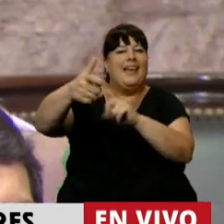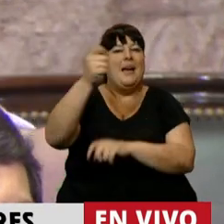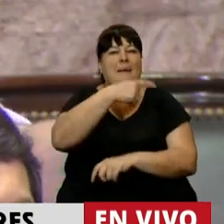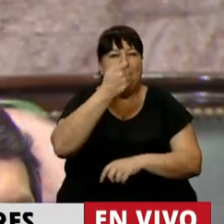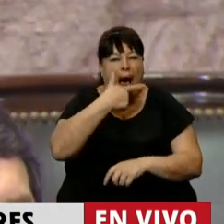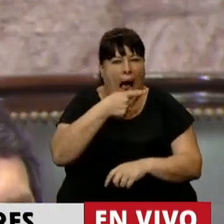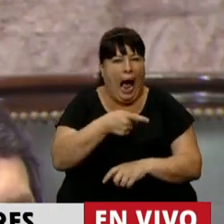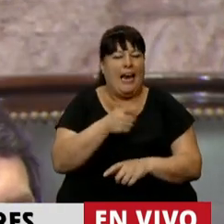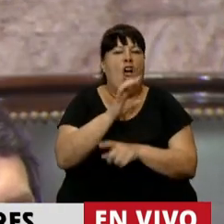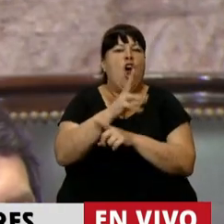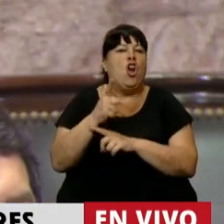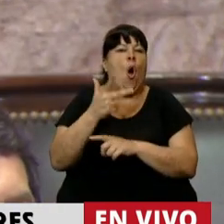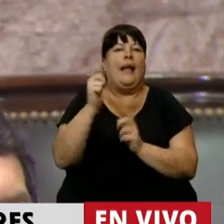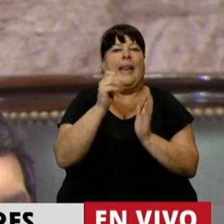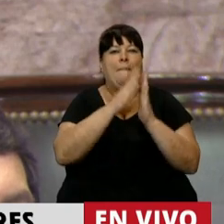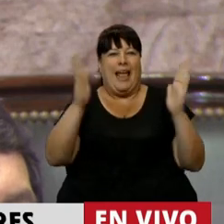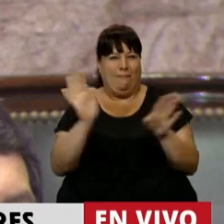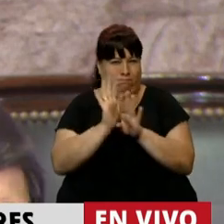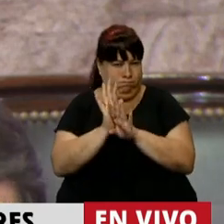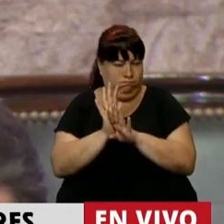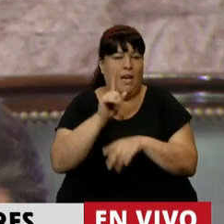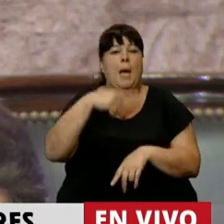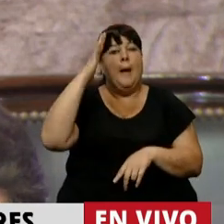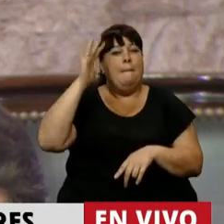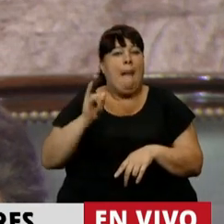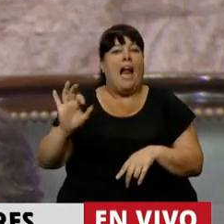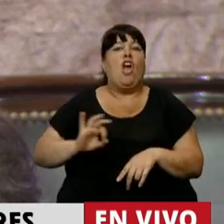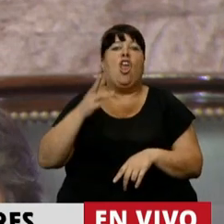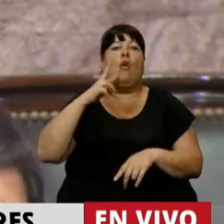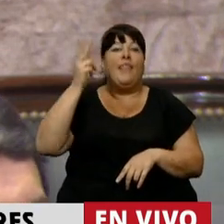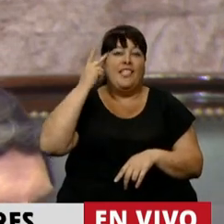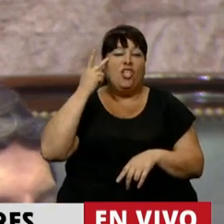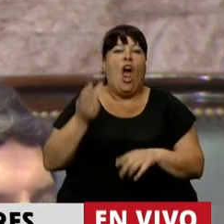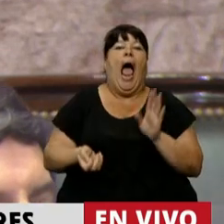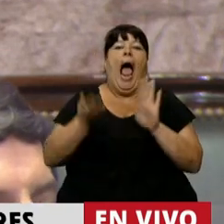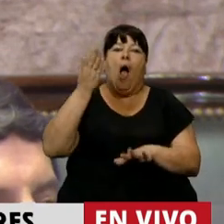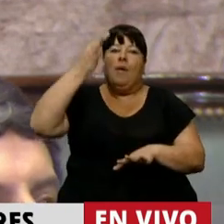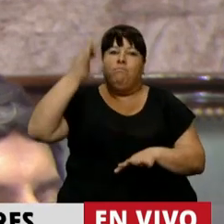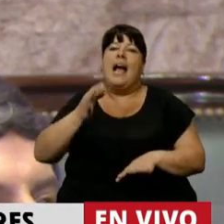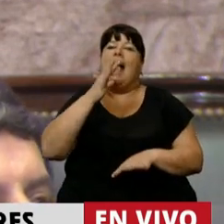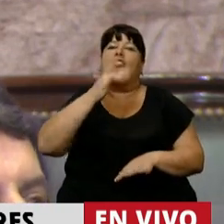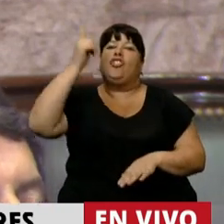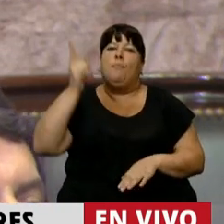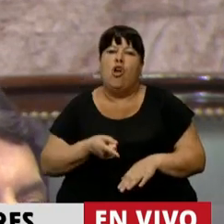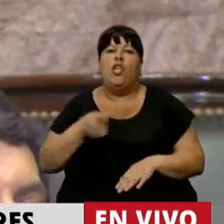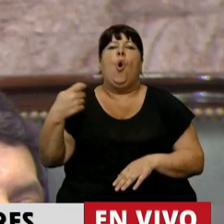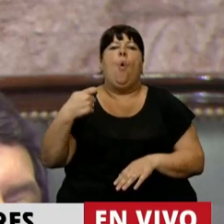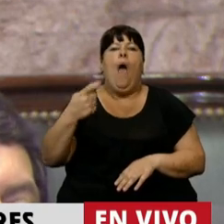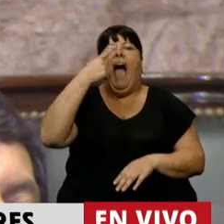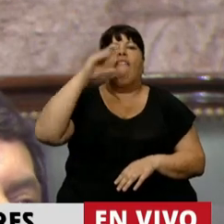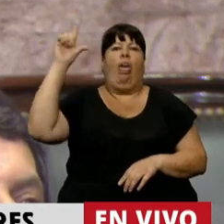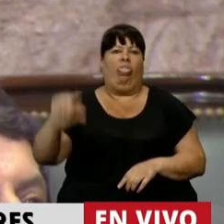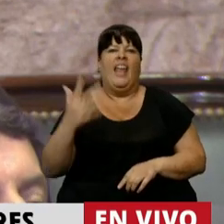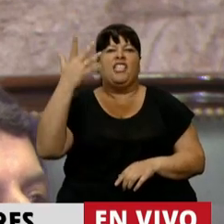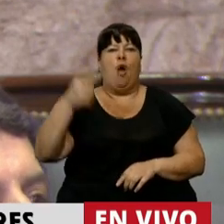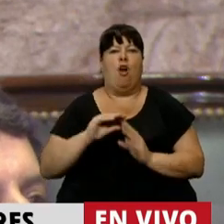Macri se robaba un trimestre, lo cual hizo que en el mes de marzo del 2018 el aumento que correspondía era de 14% a los jubilados y fue del